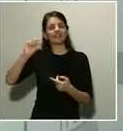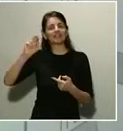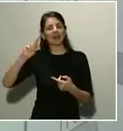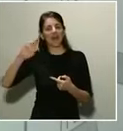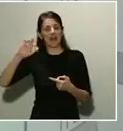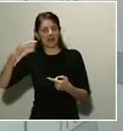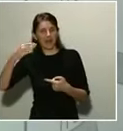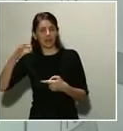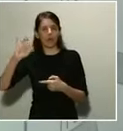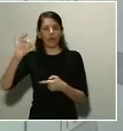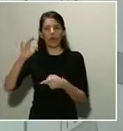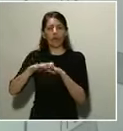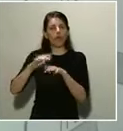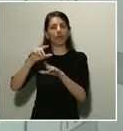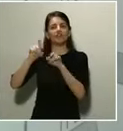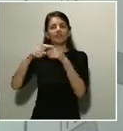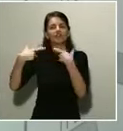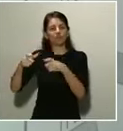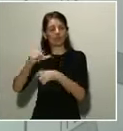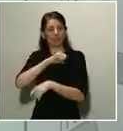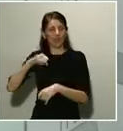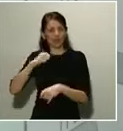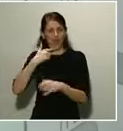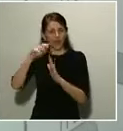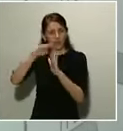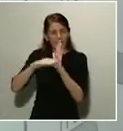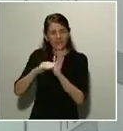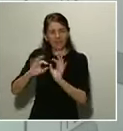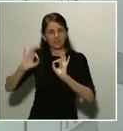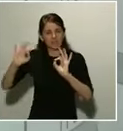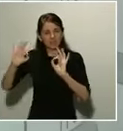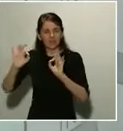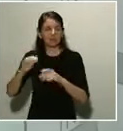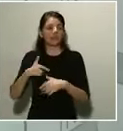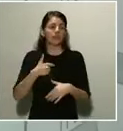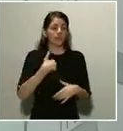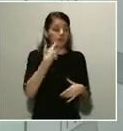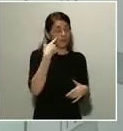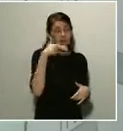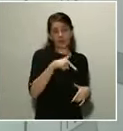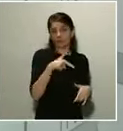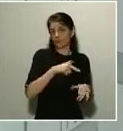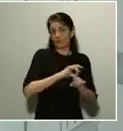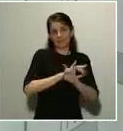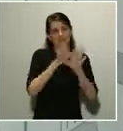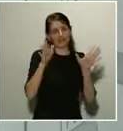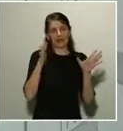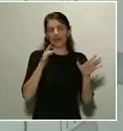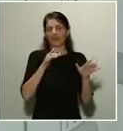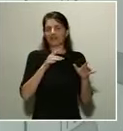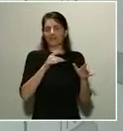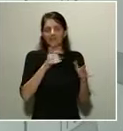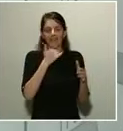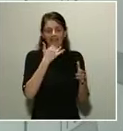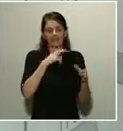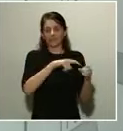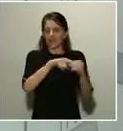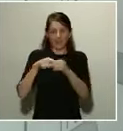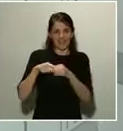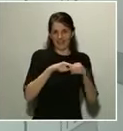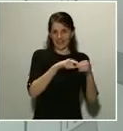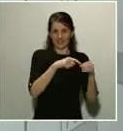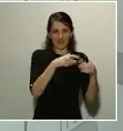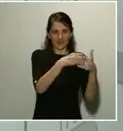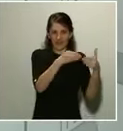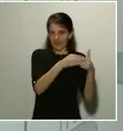positivamente. Creo que son ejercicios de responsabilidad social, también de solidaridad con los propios clientes. Me parece que,